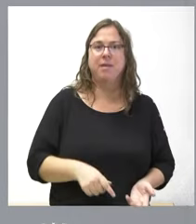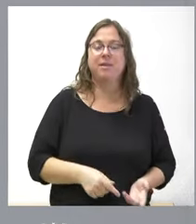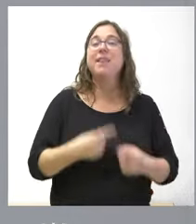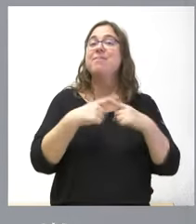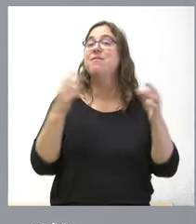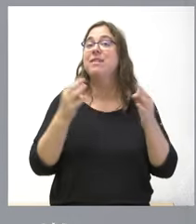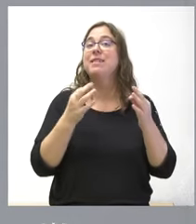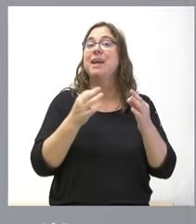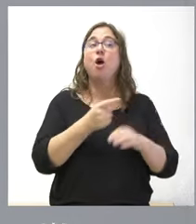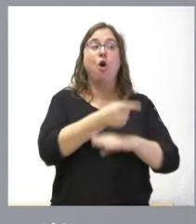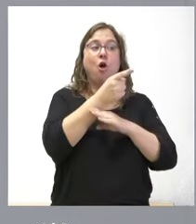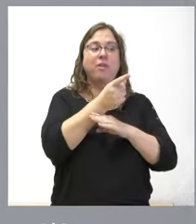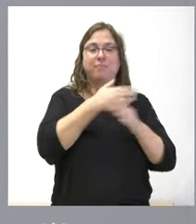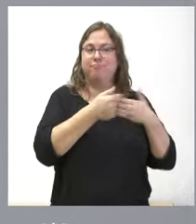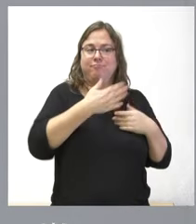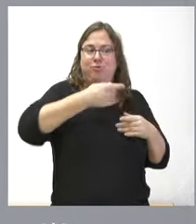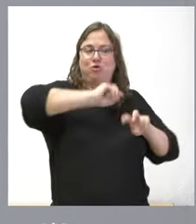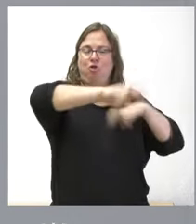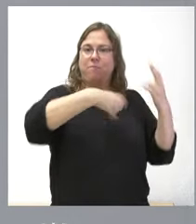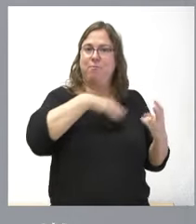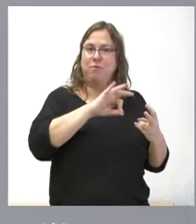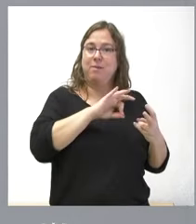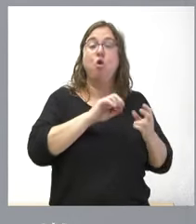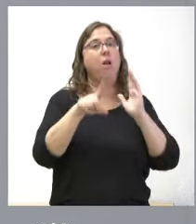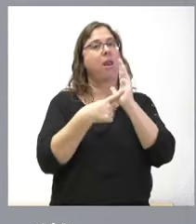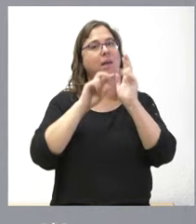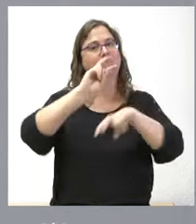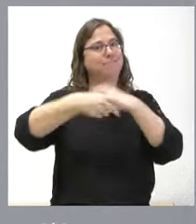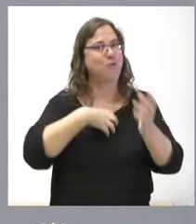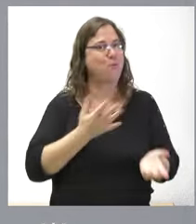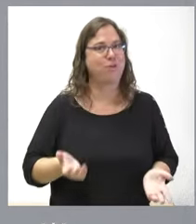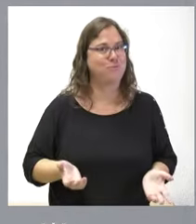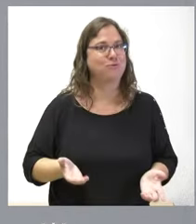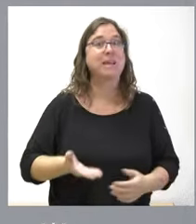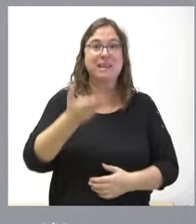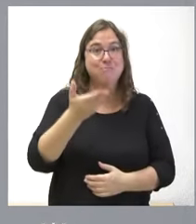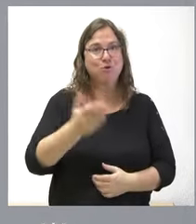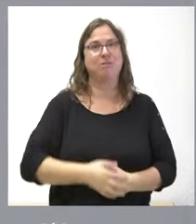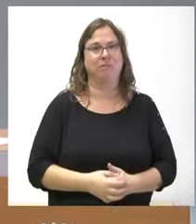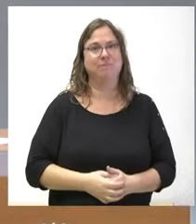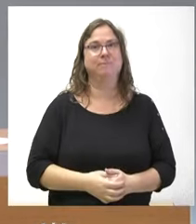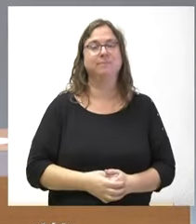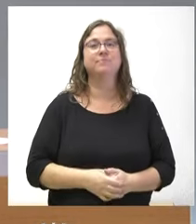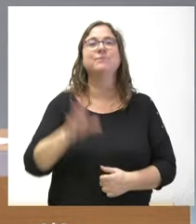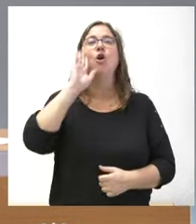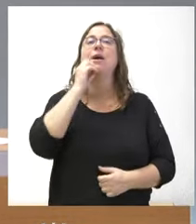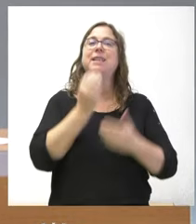que la orden la podríamos haber cambiado sin consultar con nadie la ley no esto es muy importante me parece a hola ¿qué tal? buenos días antes